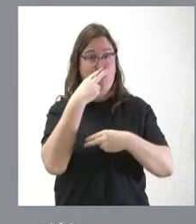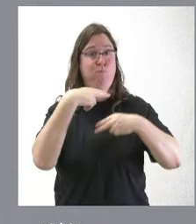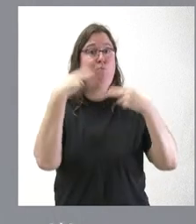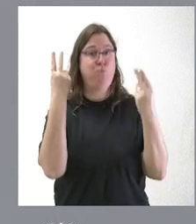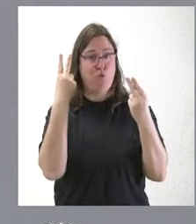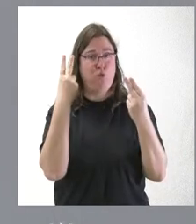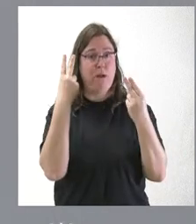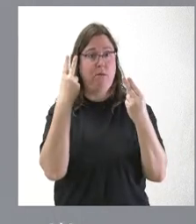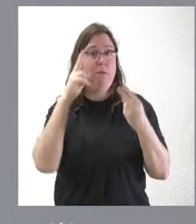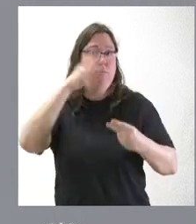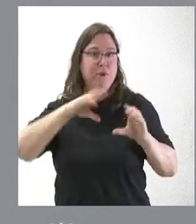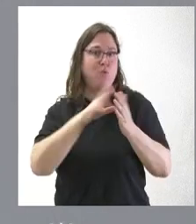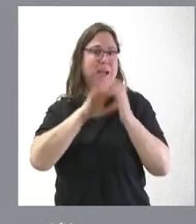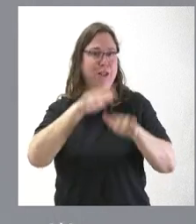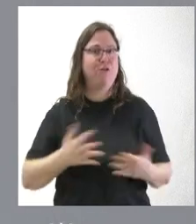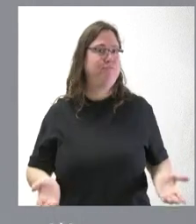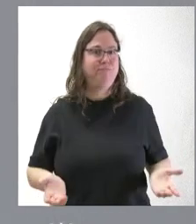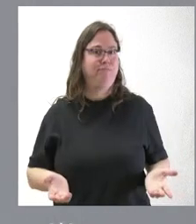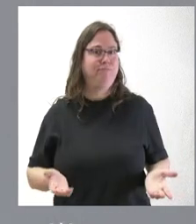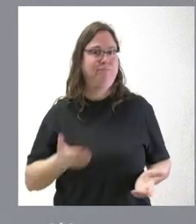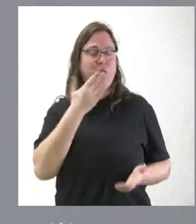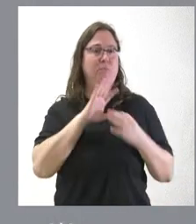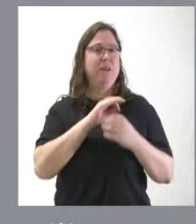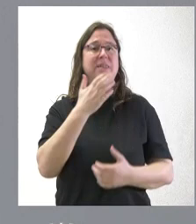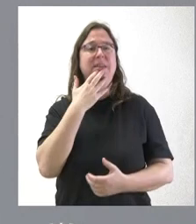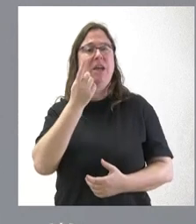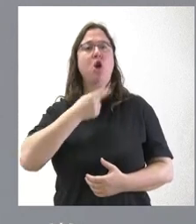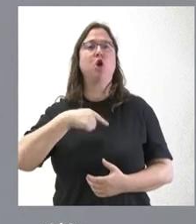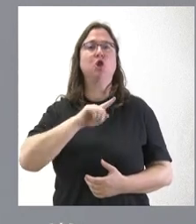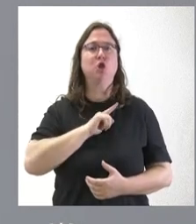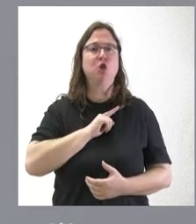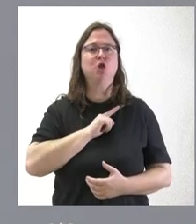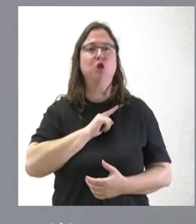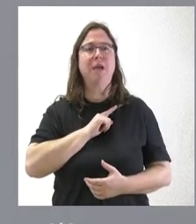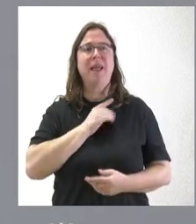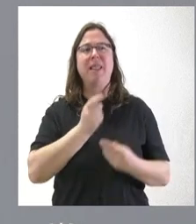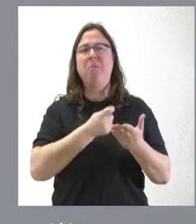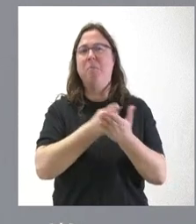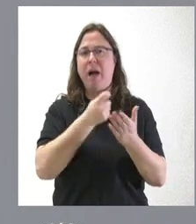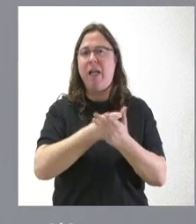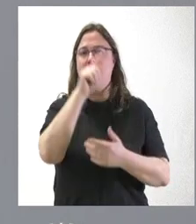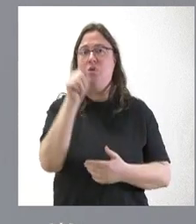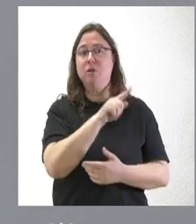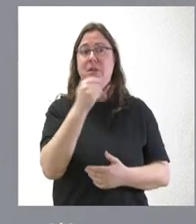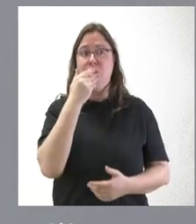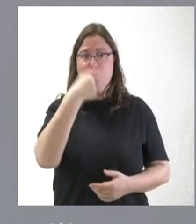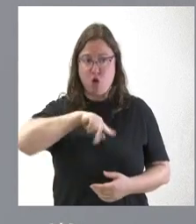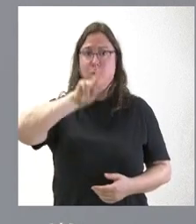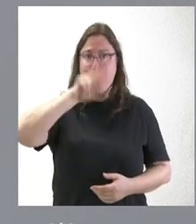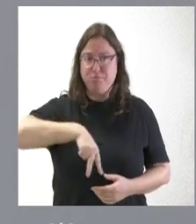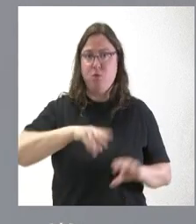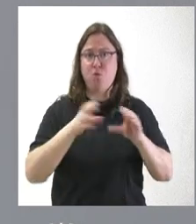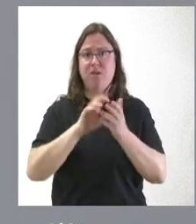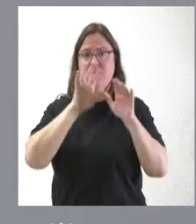León son Junta de Castilla y León. Y, por tanto, esta idea de que si nosotros estamos pagando o no pagando, si somos Junta de Castilla y León,